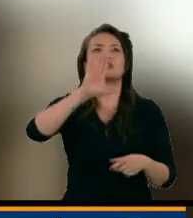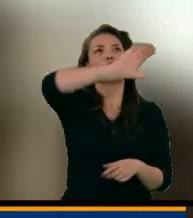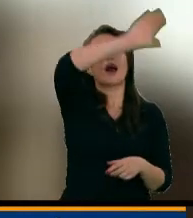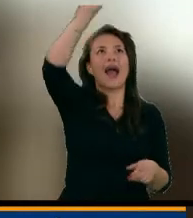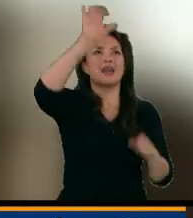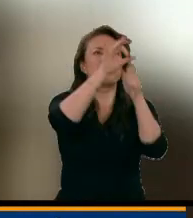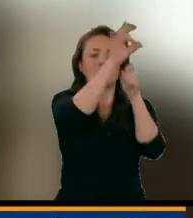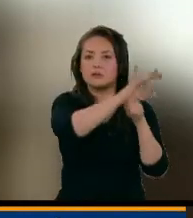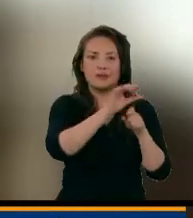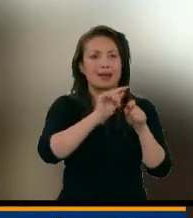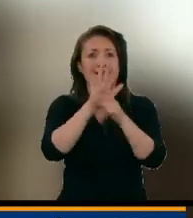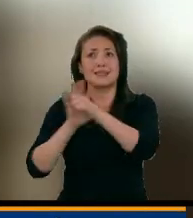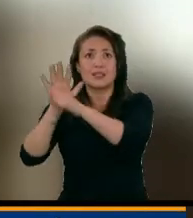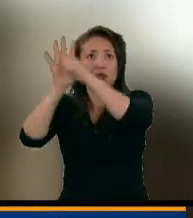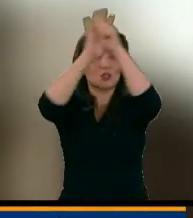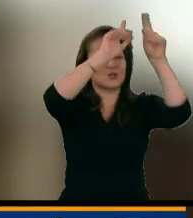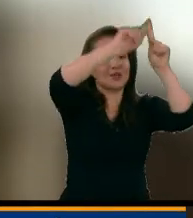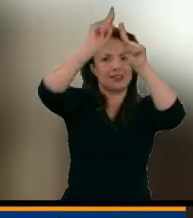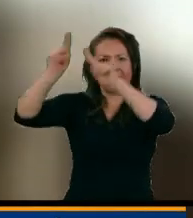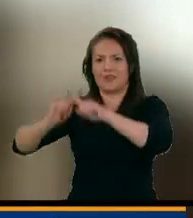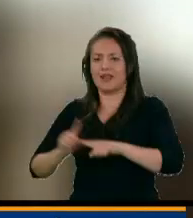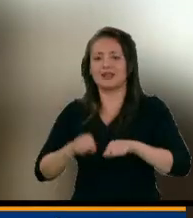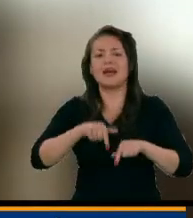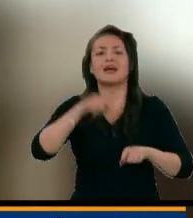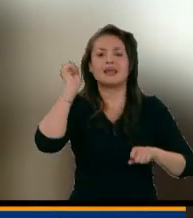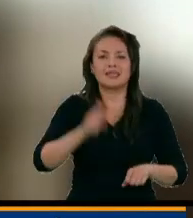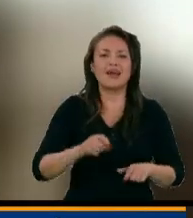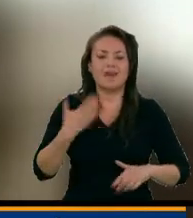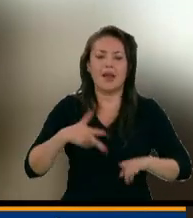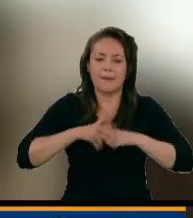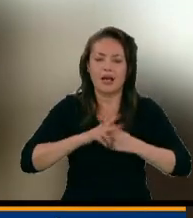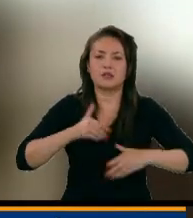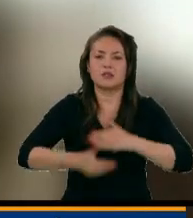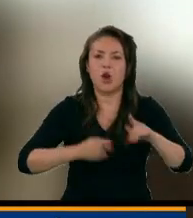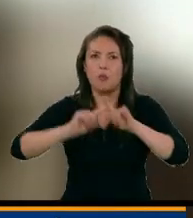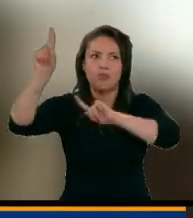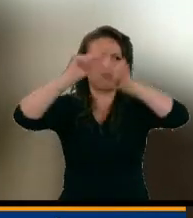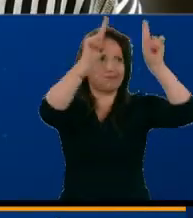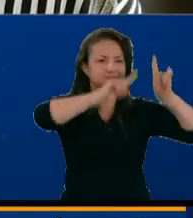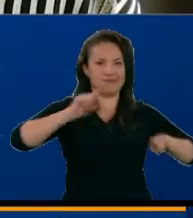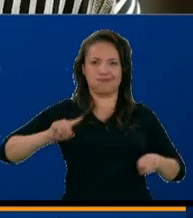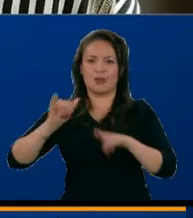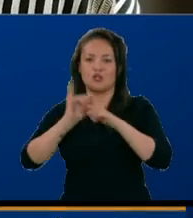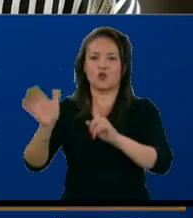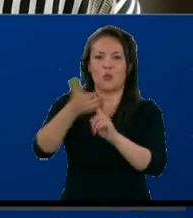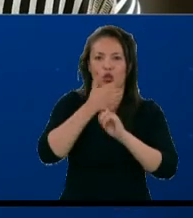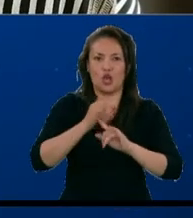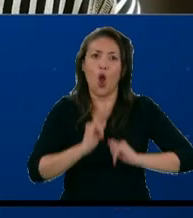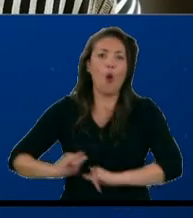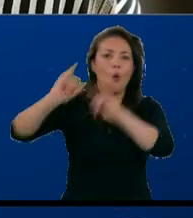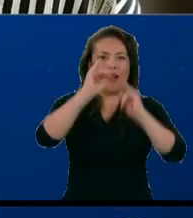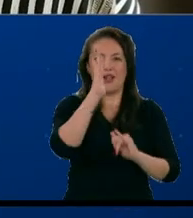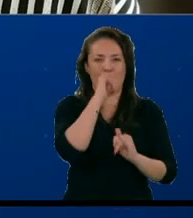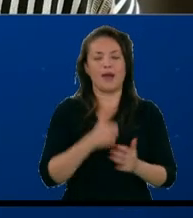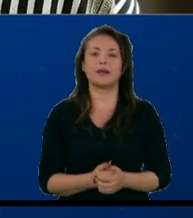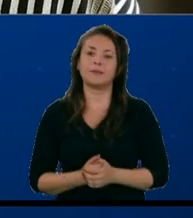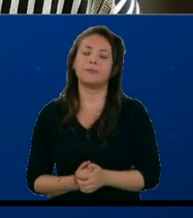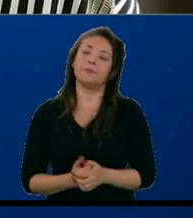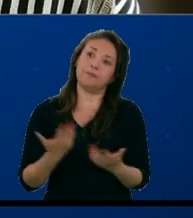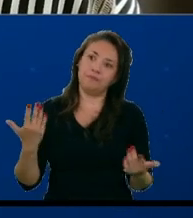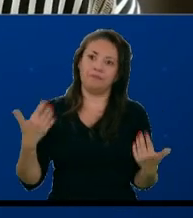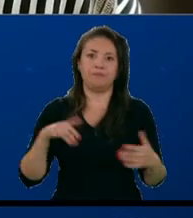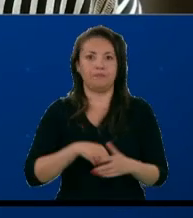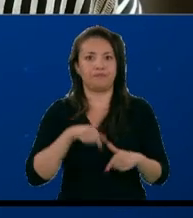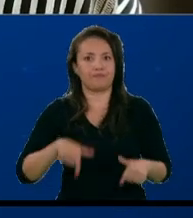Todos tienen situaciones diferentes y requieren mecanismos diferenciados de protección. Pues son días claves a los que le